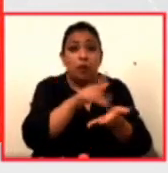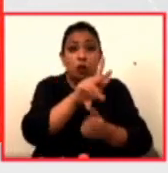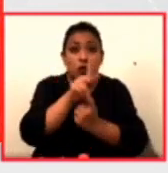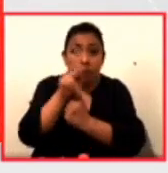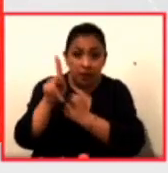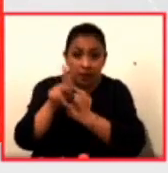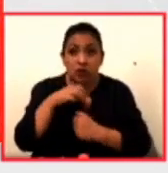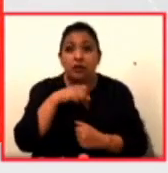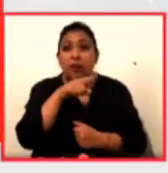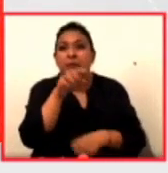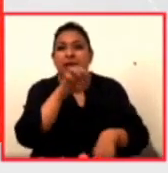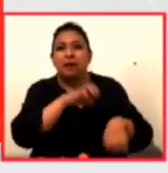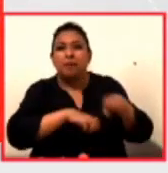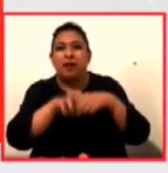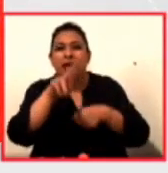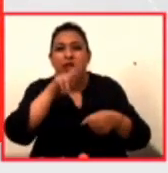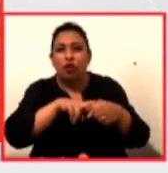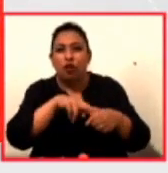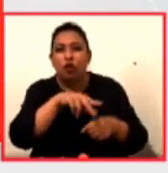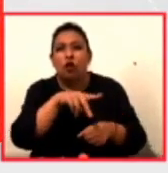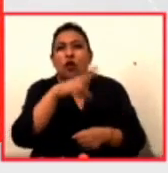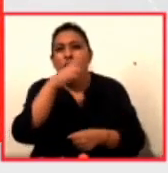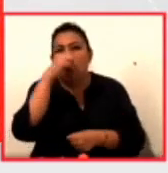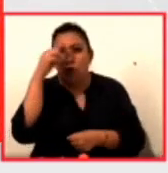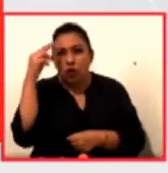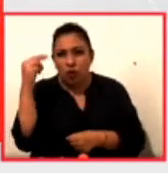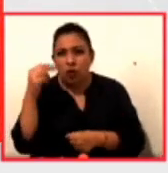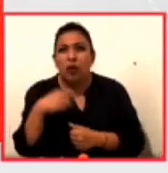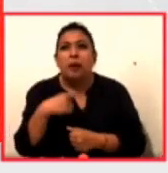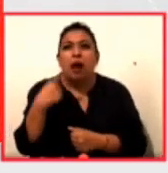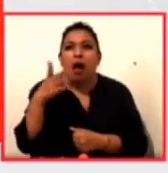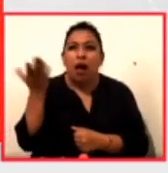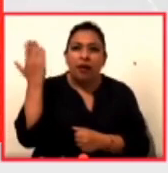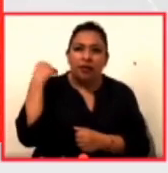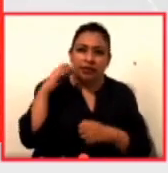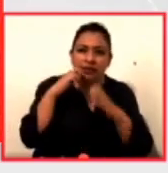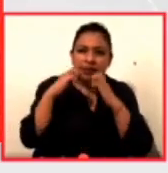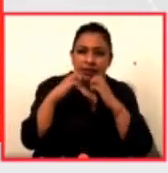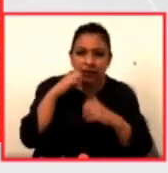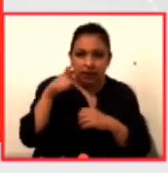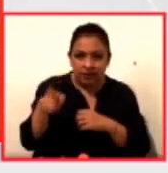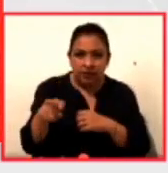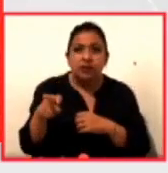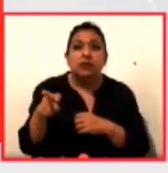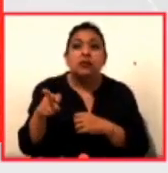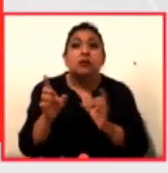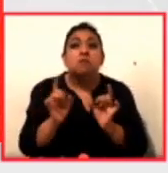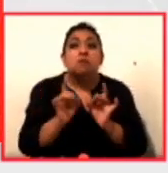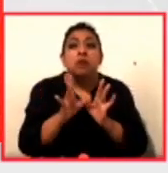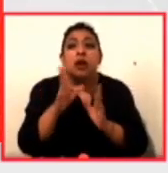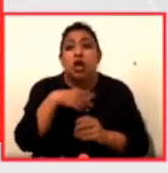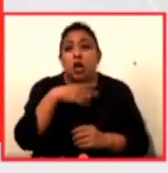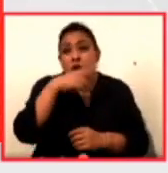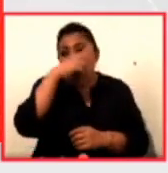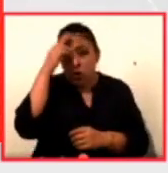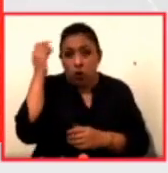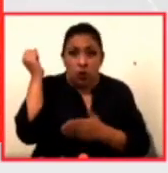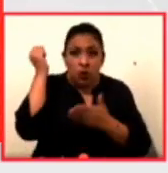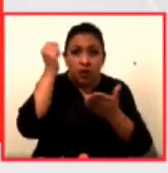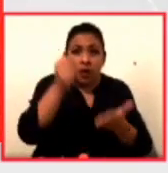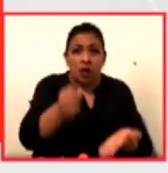es la embajadora de Noruega en México tuvimos una entrevista con ella cuando Noruega dio una